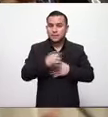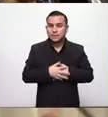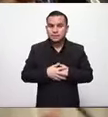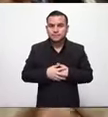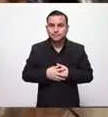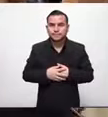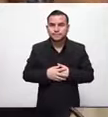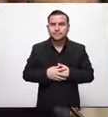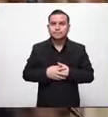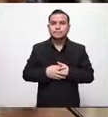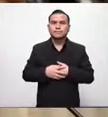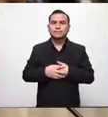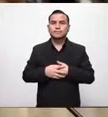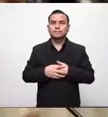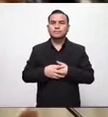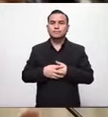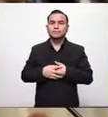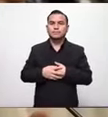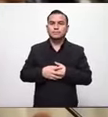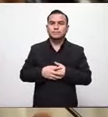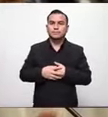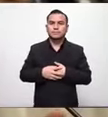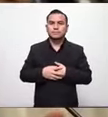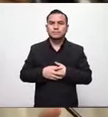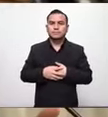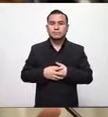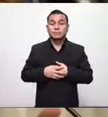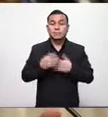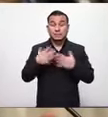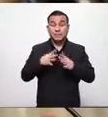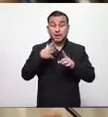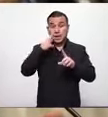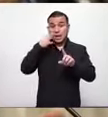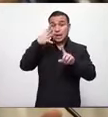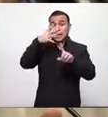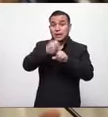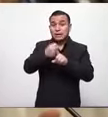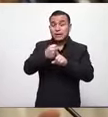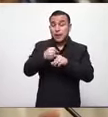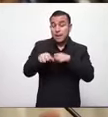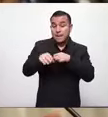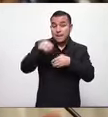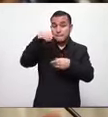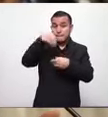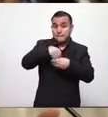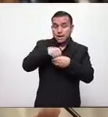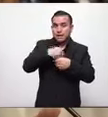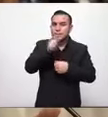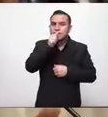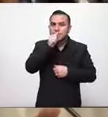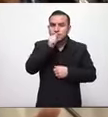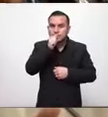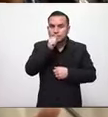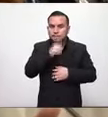hemos no pero está en el me oye hemos logrado que la banca privada